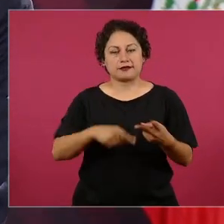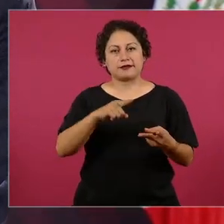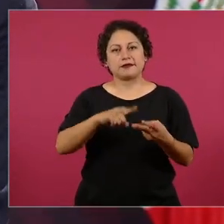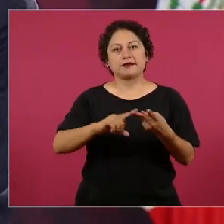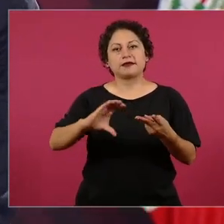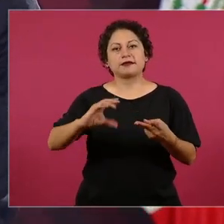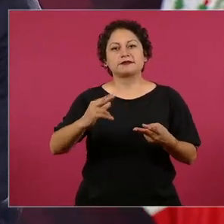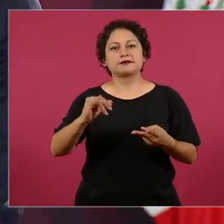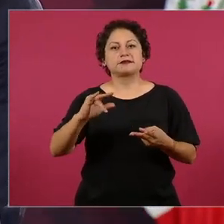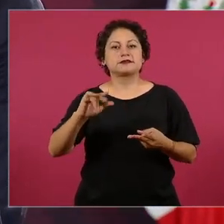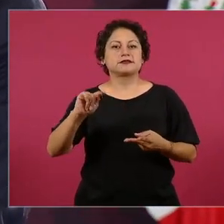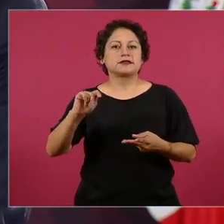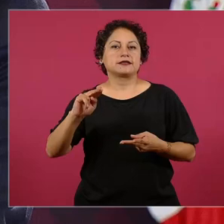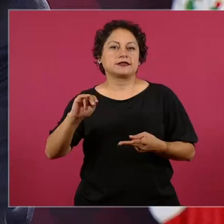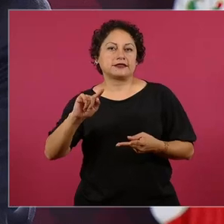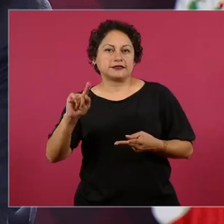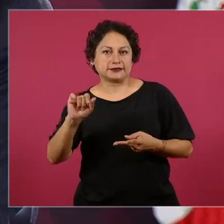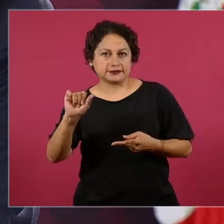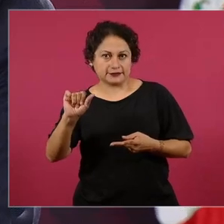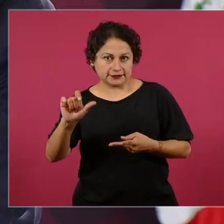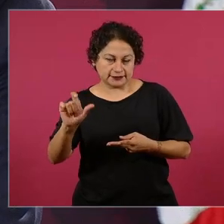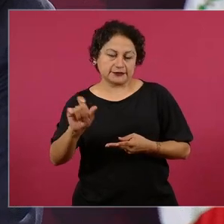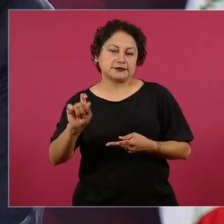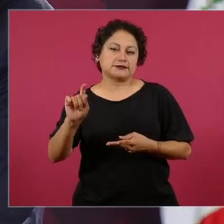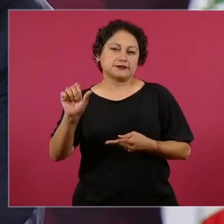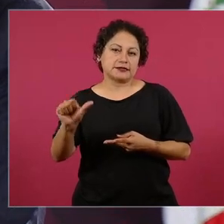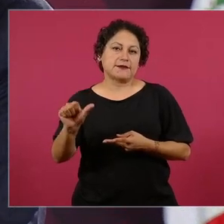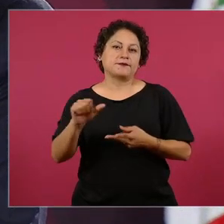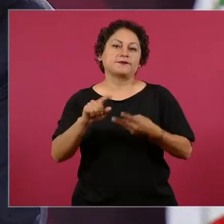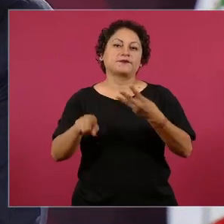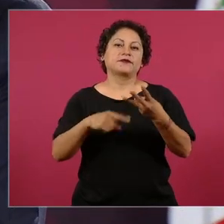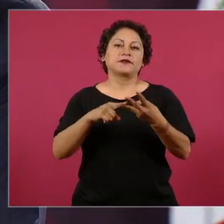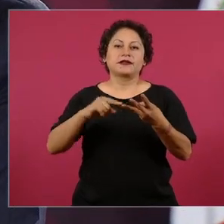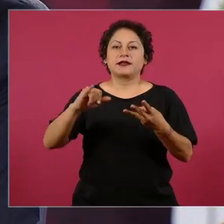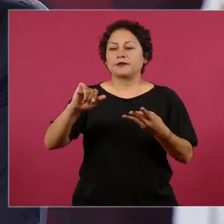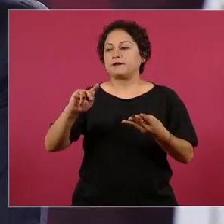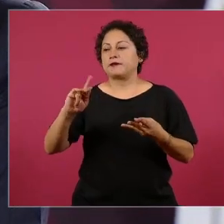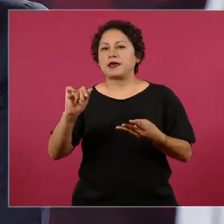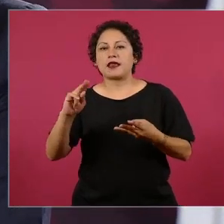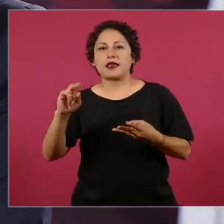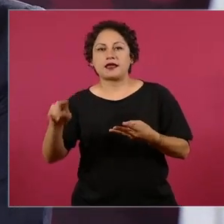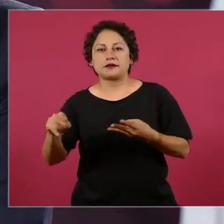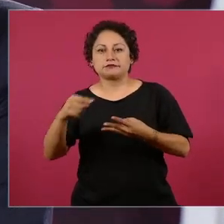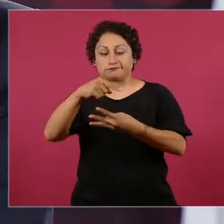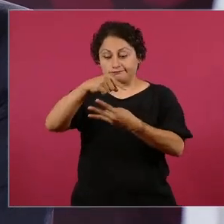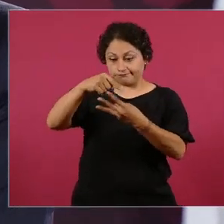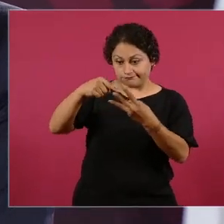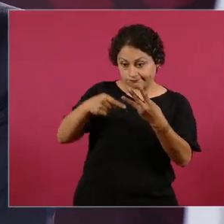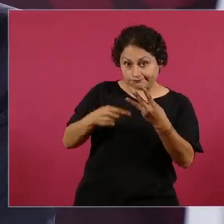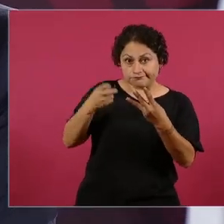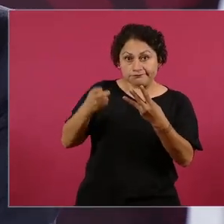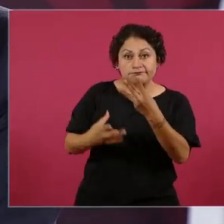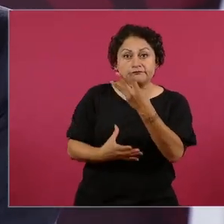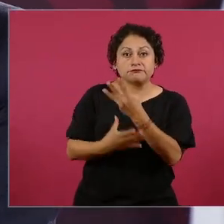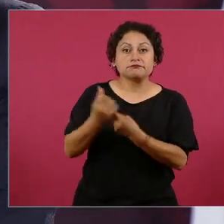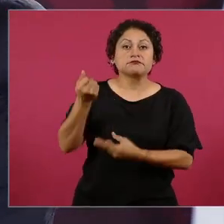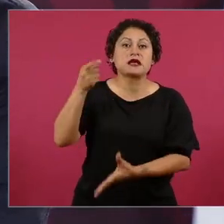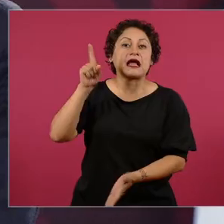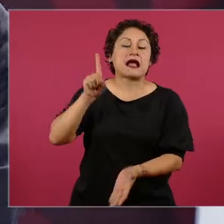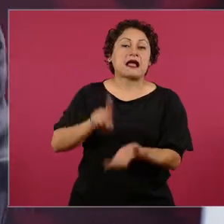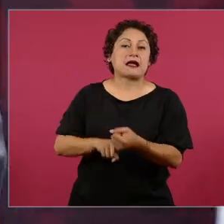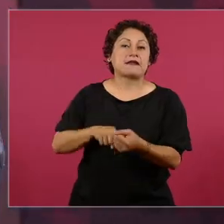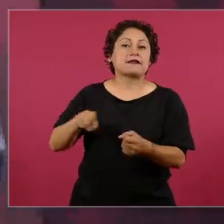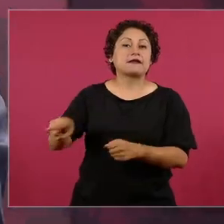Edbalán, todo eso es Yucatán. Las